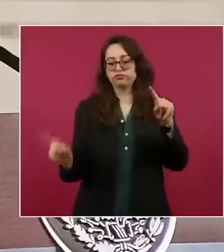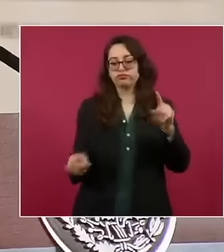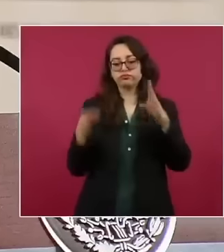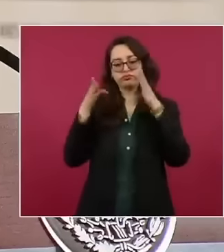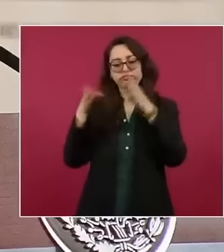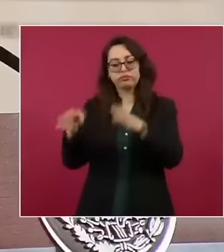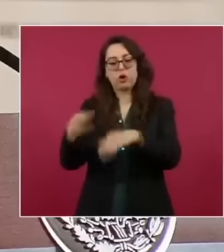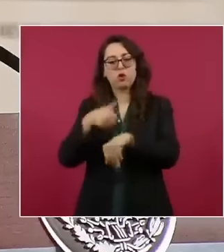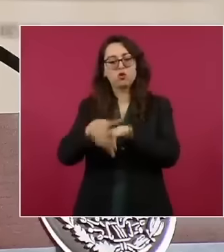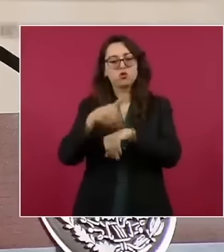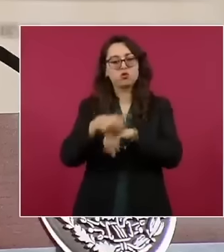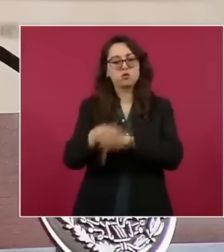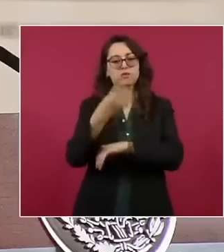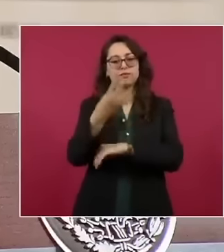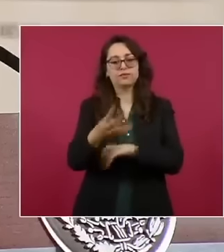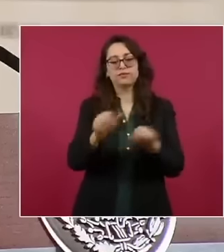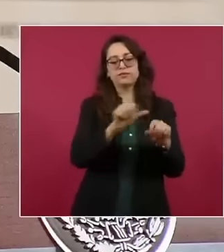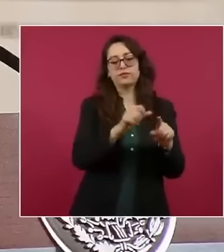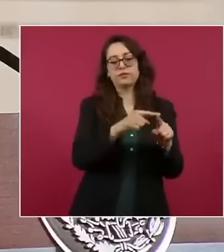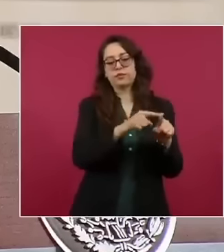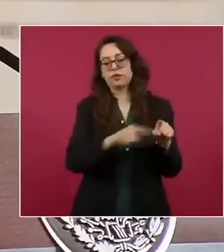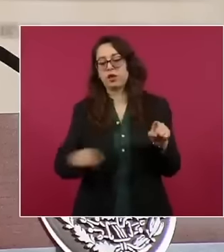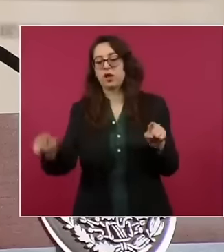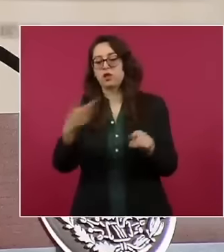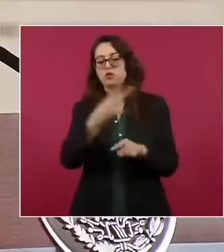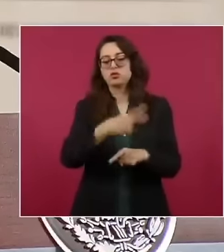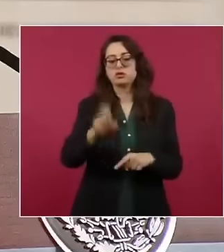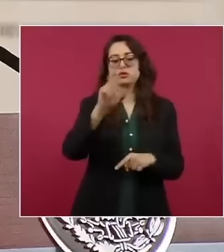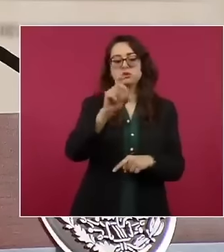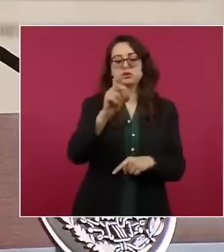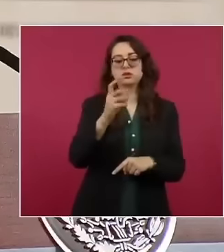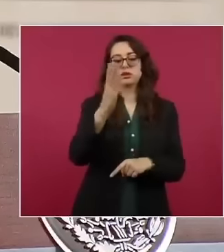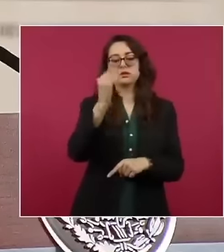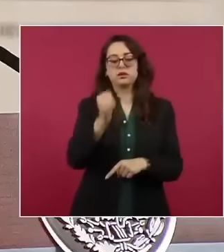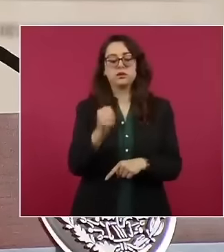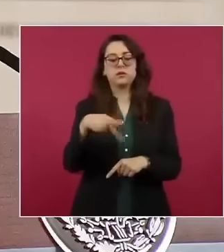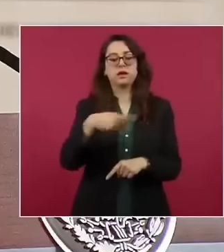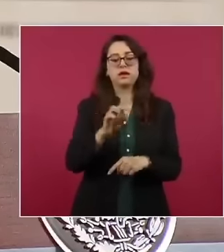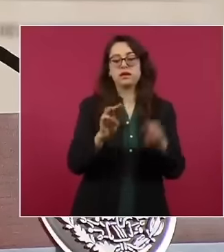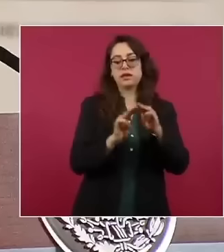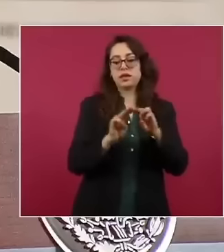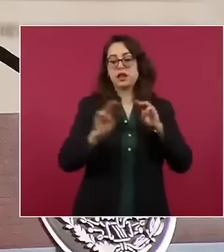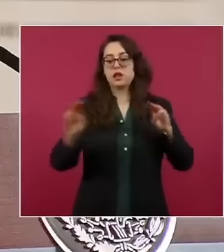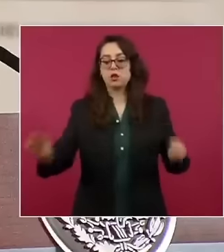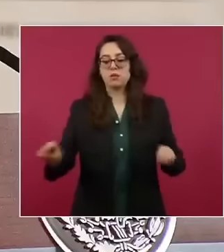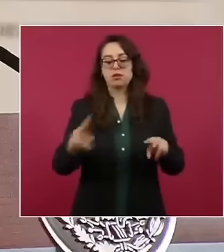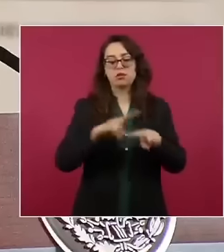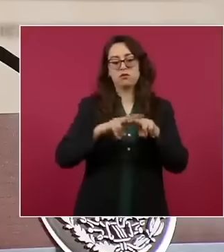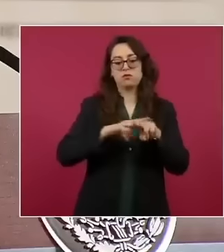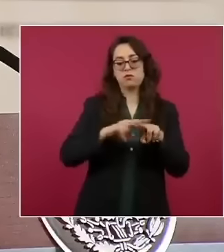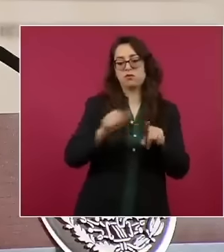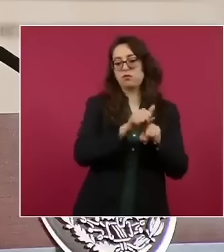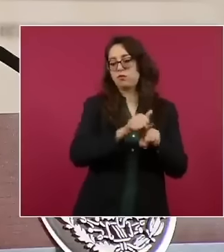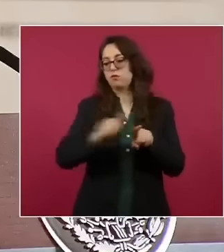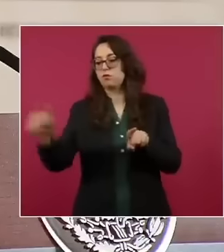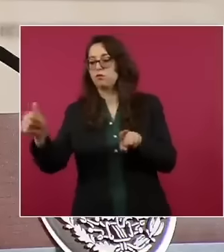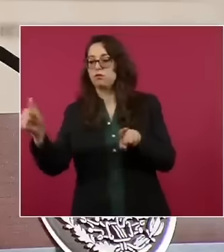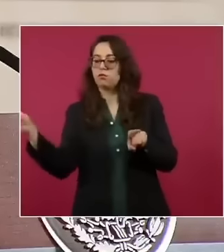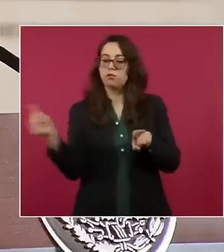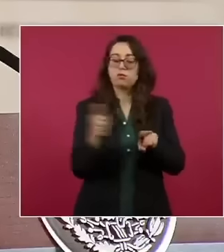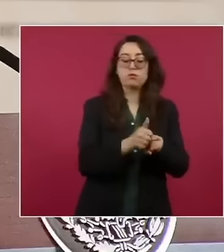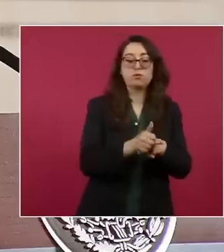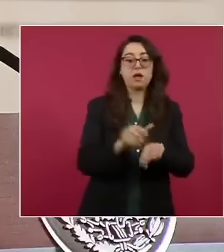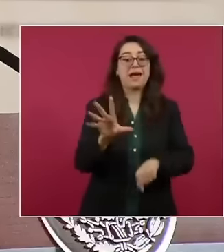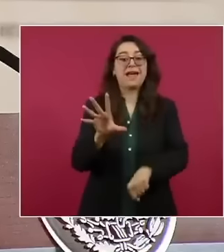Tren Maya tiene 239 kilómetros de vía doble electrificada de Isamal a Cancún. Pasa